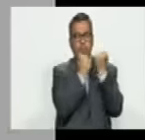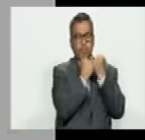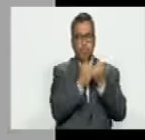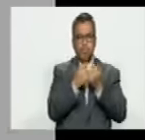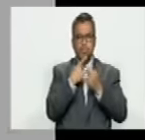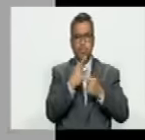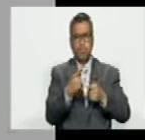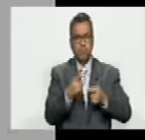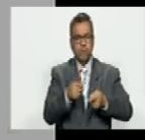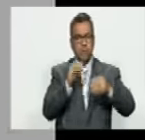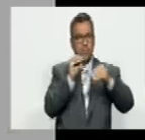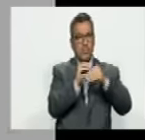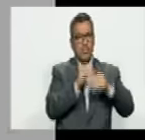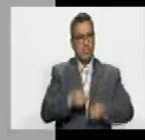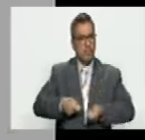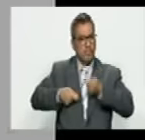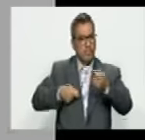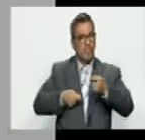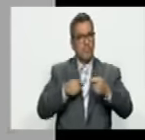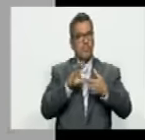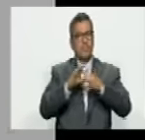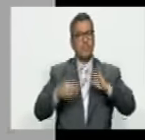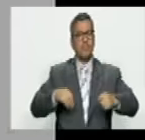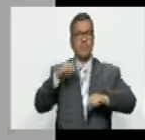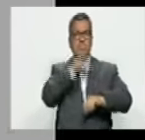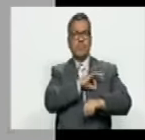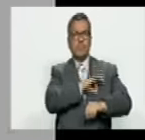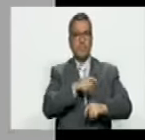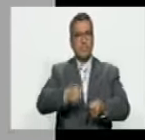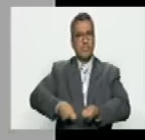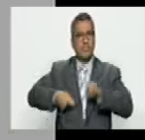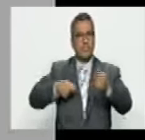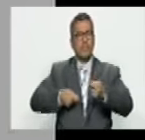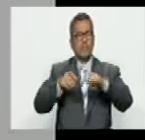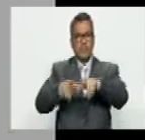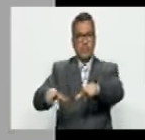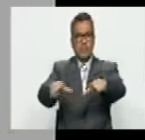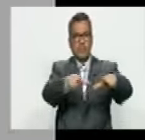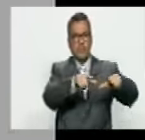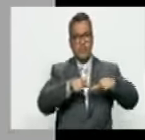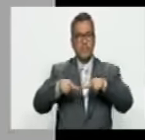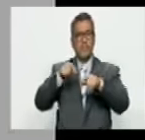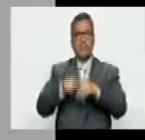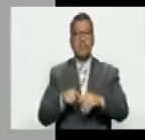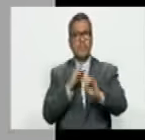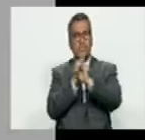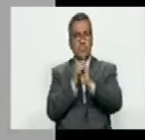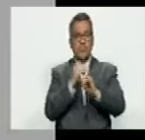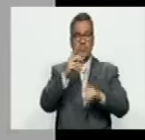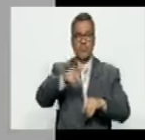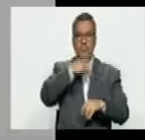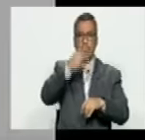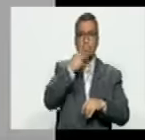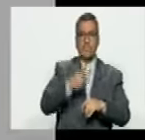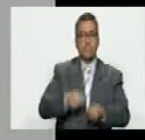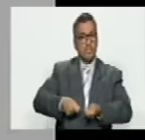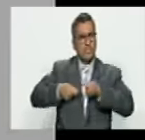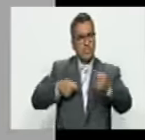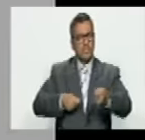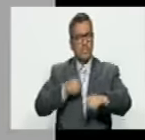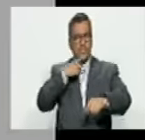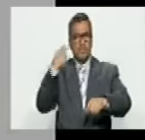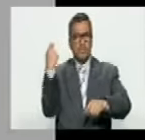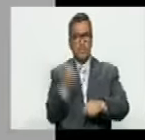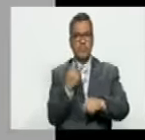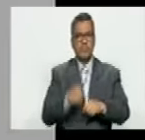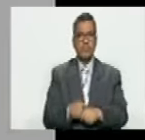sistema ataques con redes sociales donde se ataca a un sector de la competencia política ataques de odio